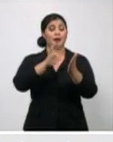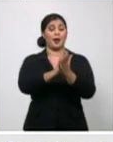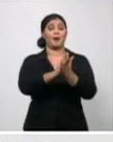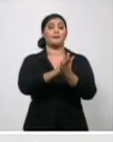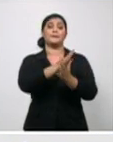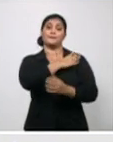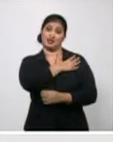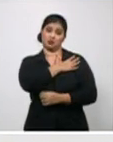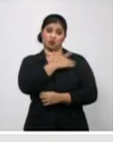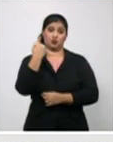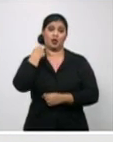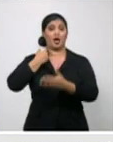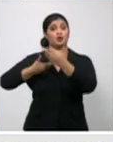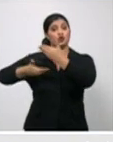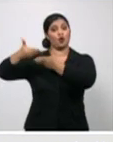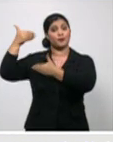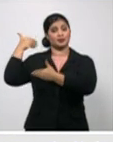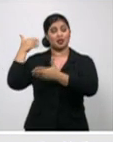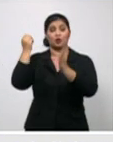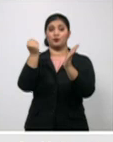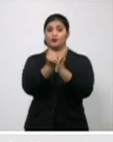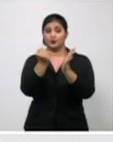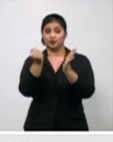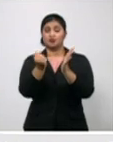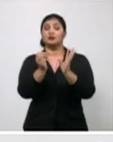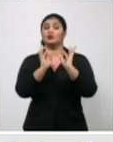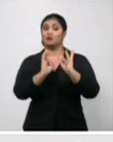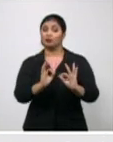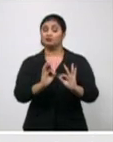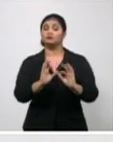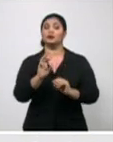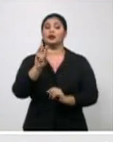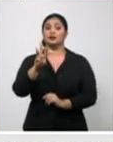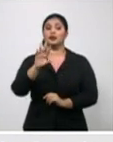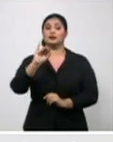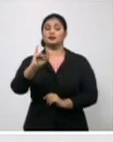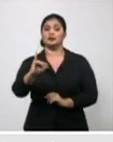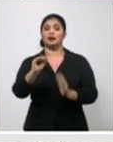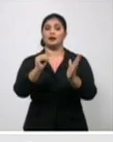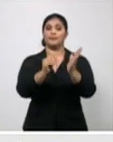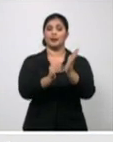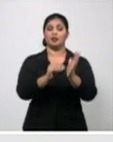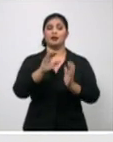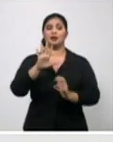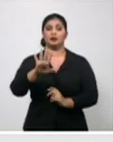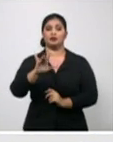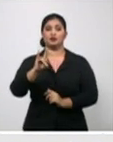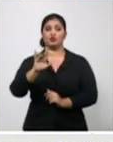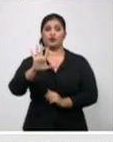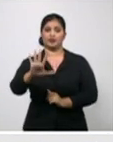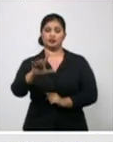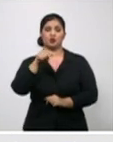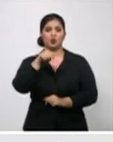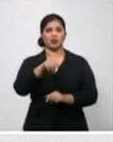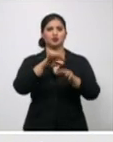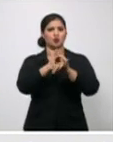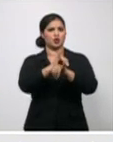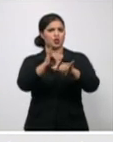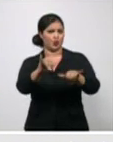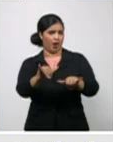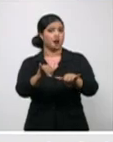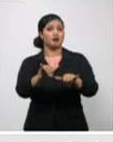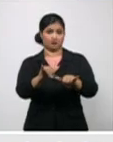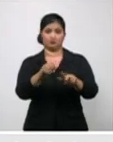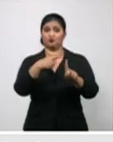.595 personas con la COVID-19. Estamos hablando de una positividad del